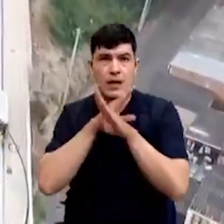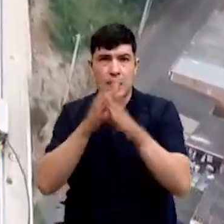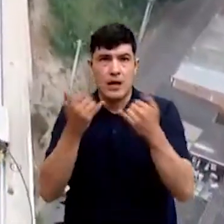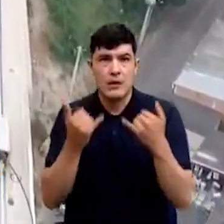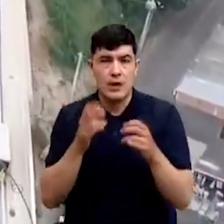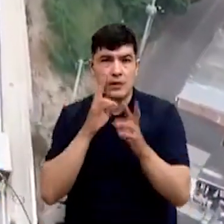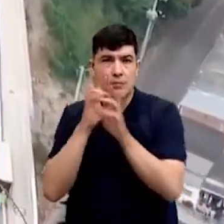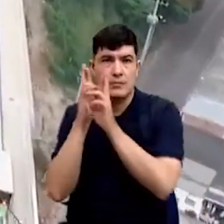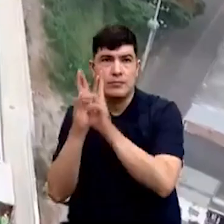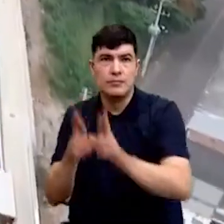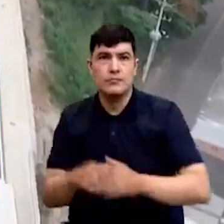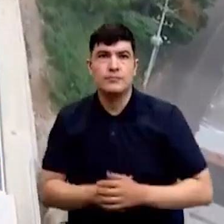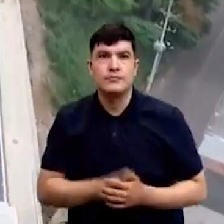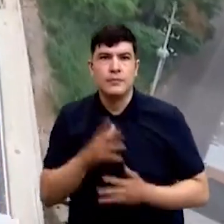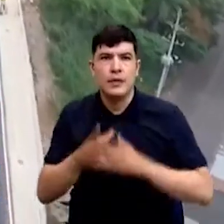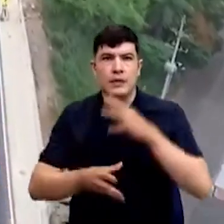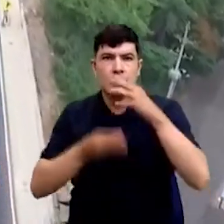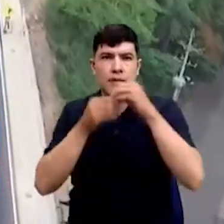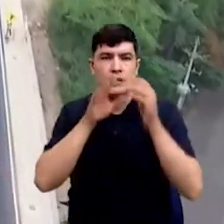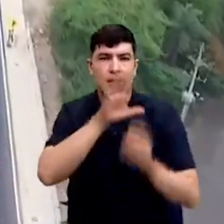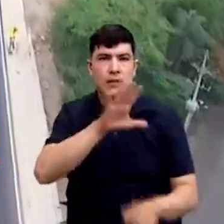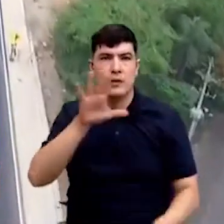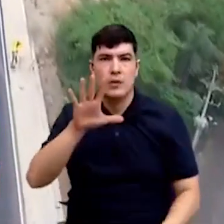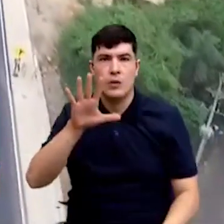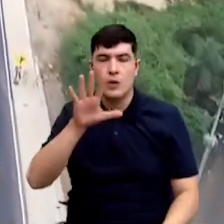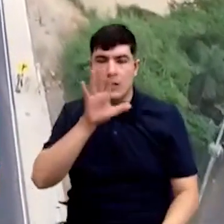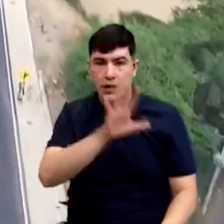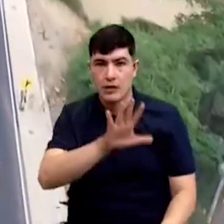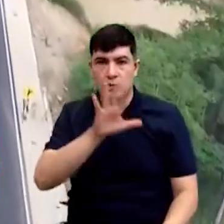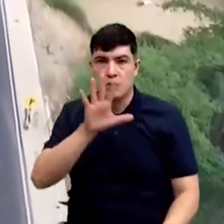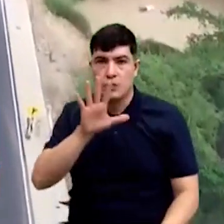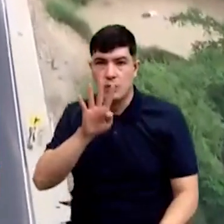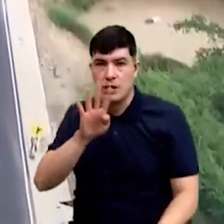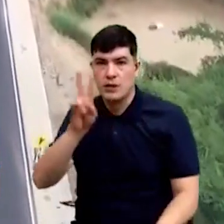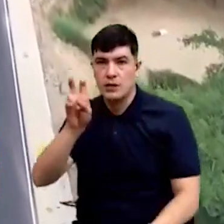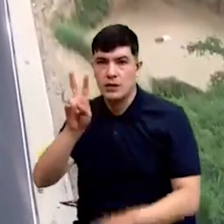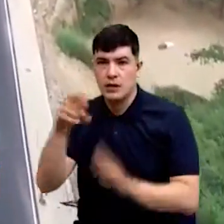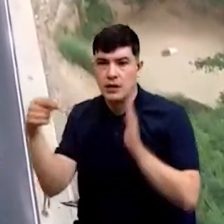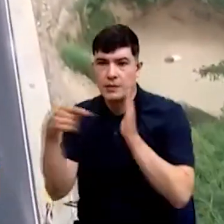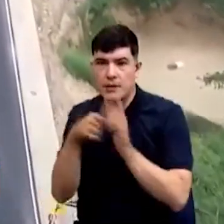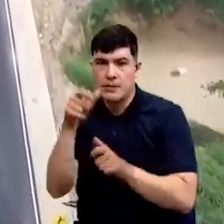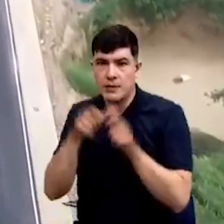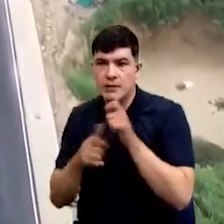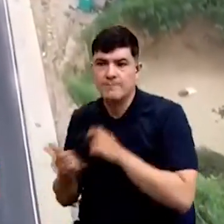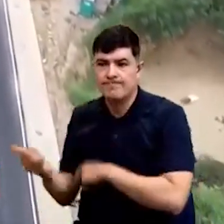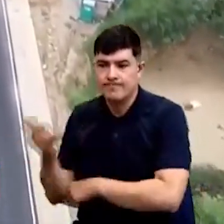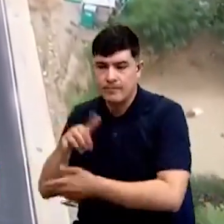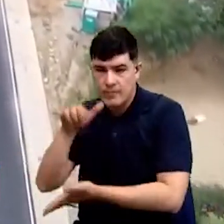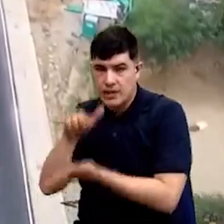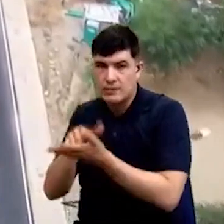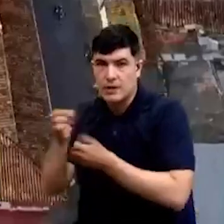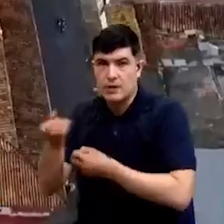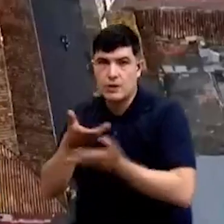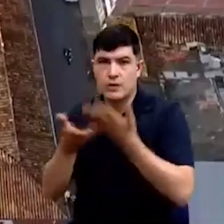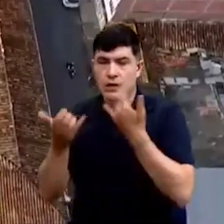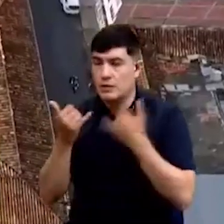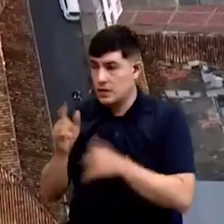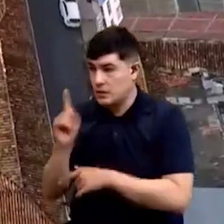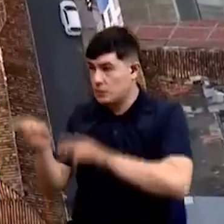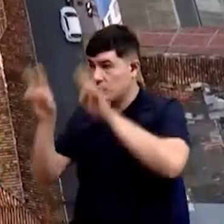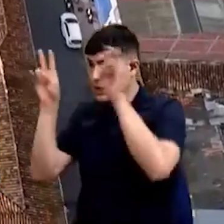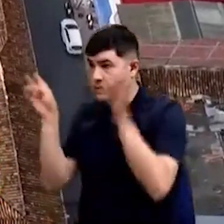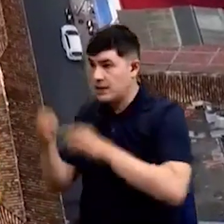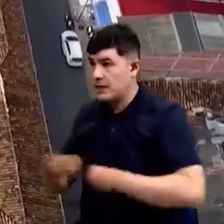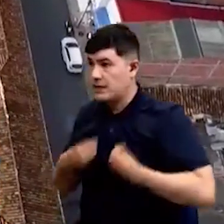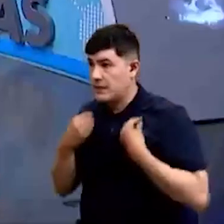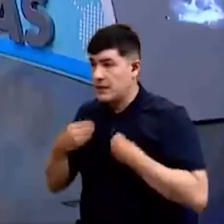alrededor de 547 mil personas en esta condición. Eso en cuanto al tema económico y es que justamente el costo de vida